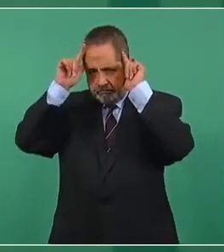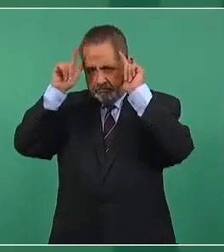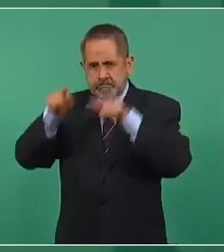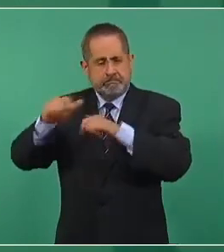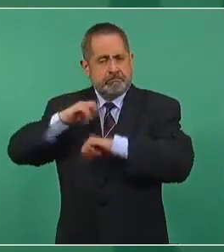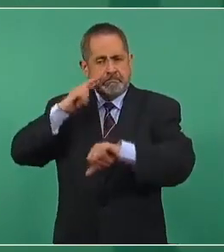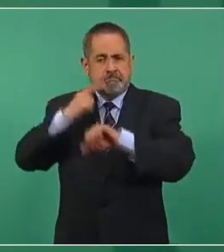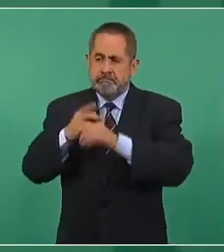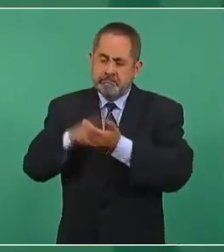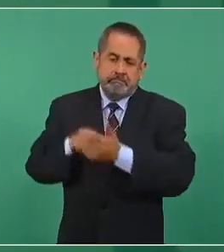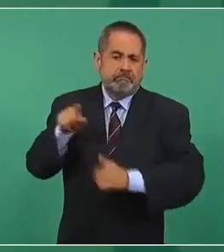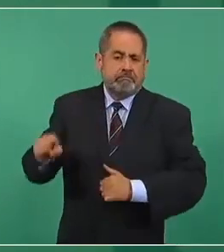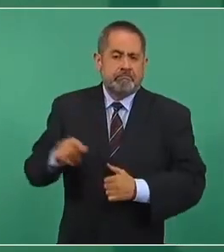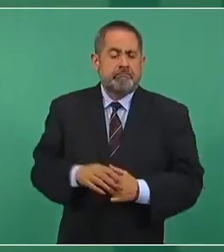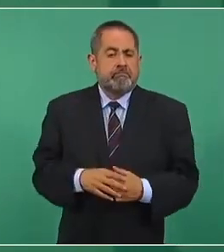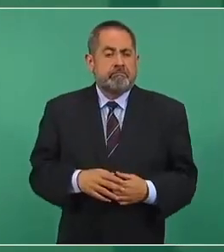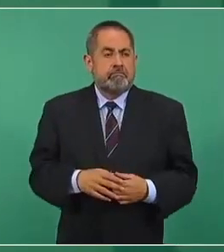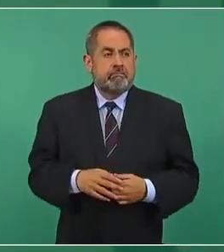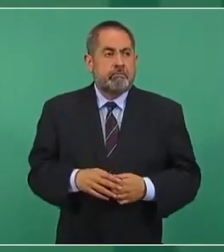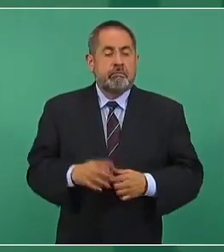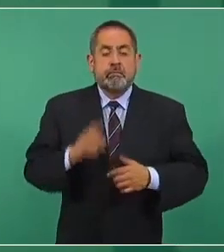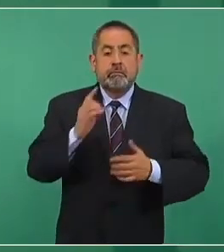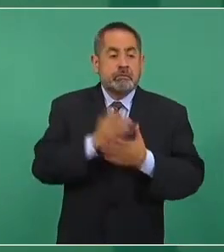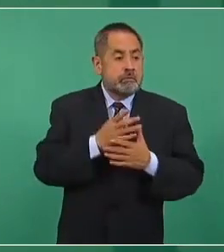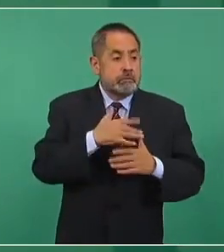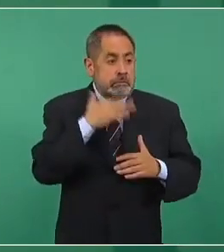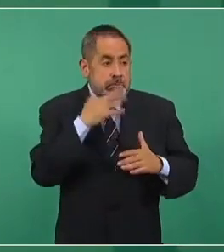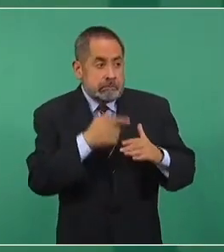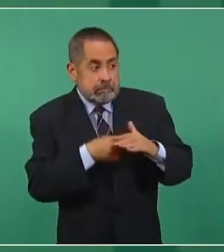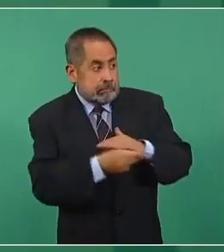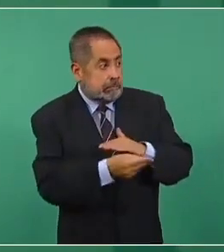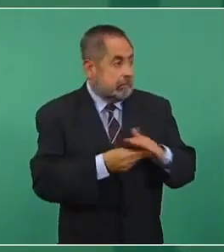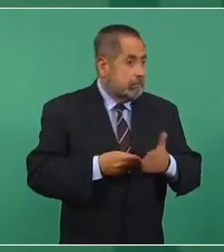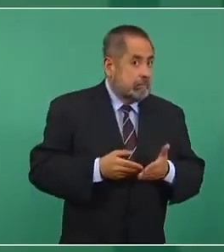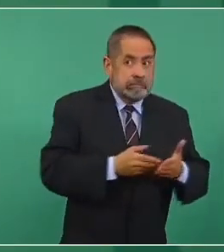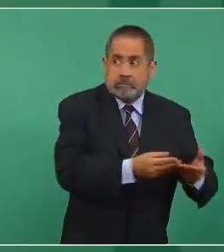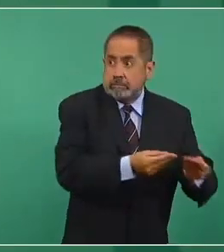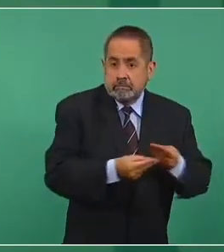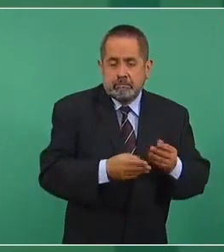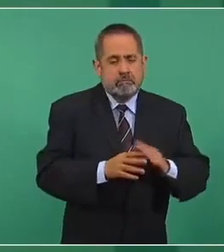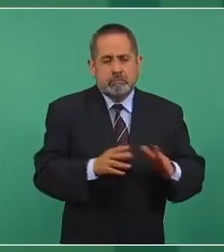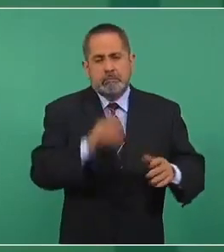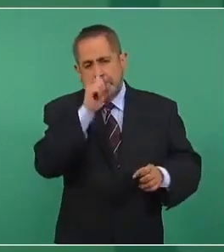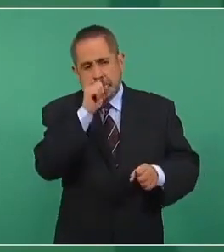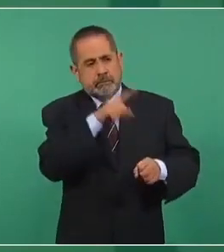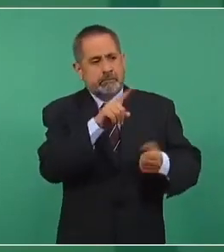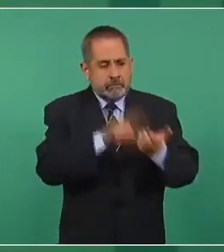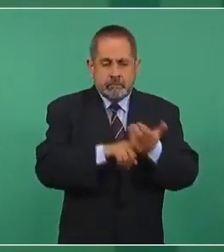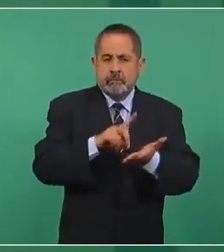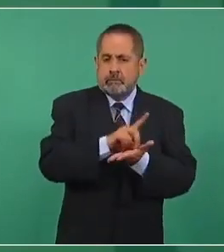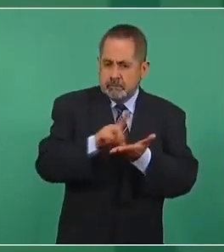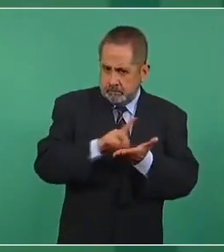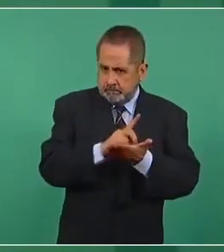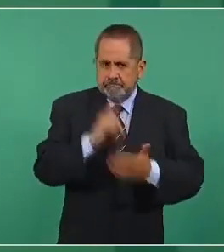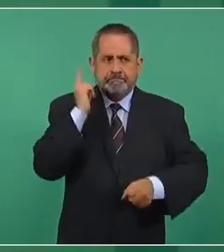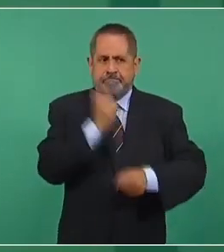y ahí no sólo es contrabando, sino también drogas